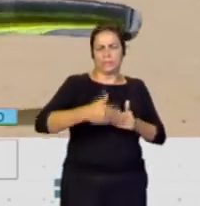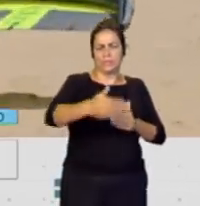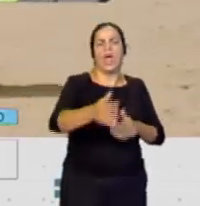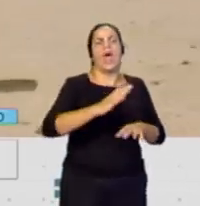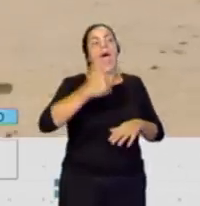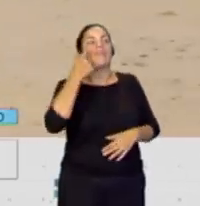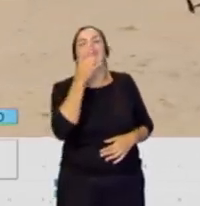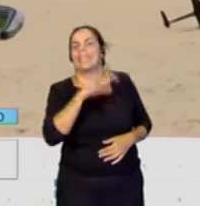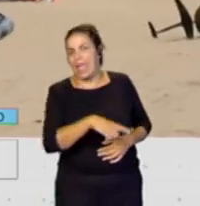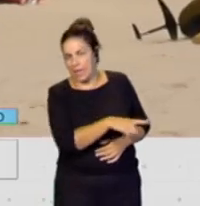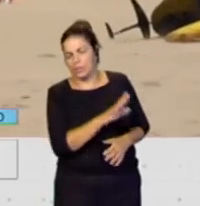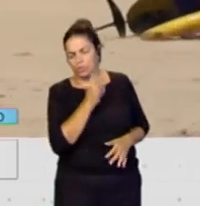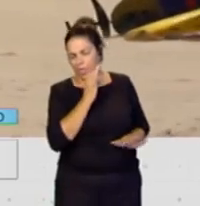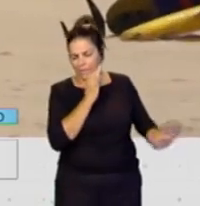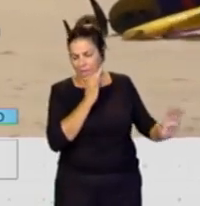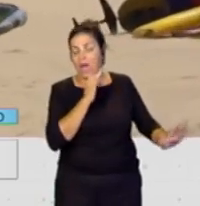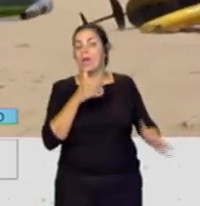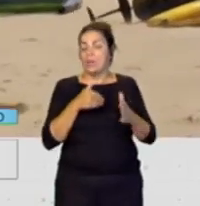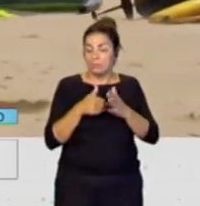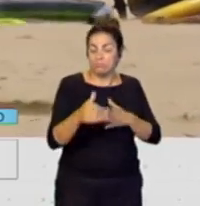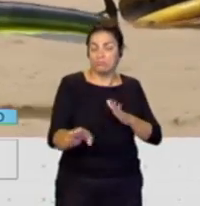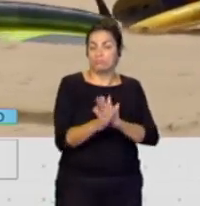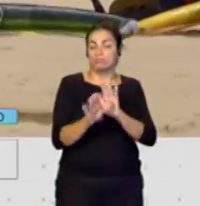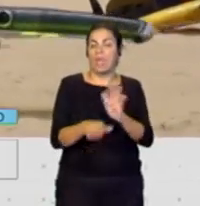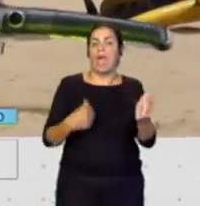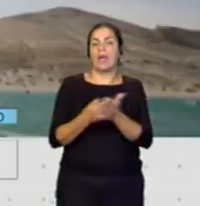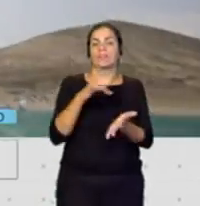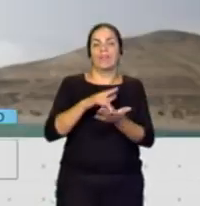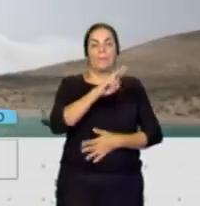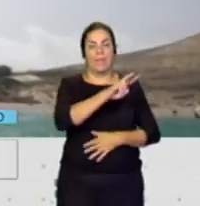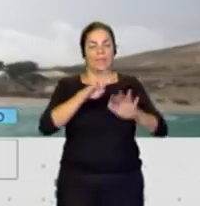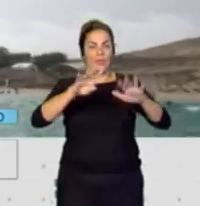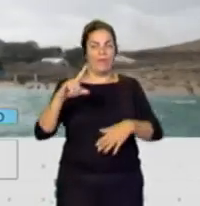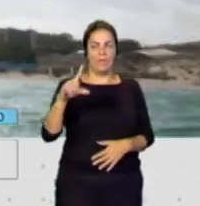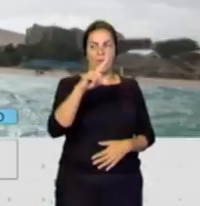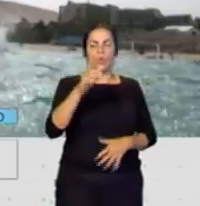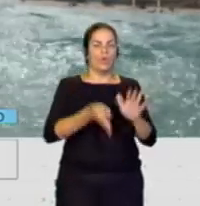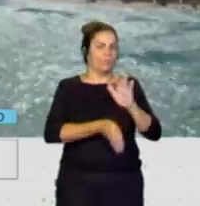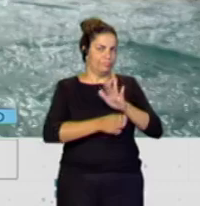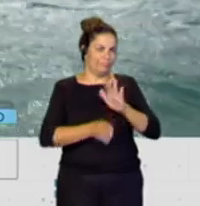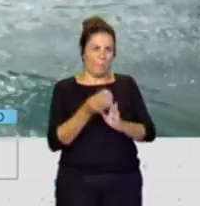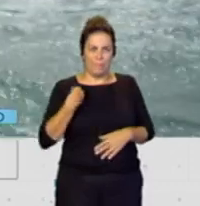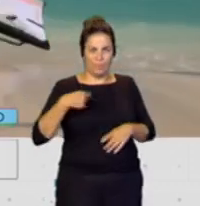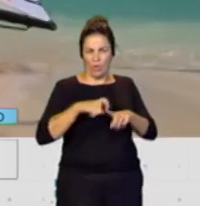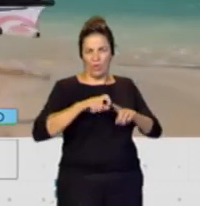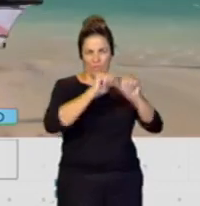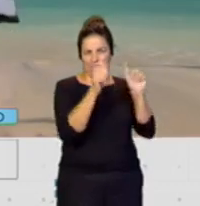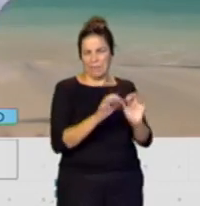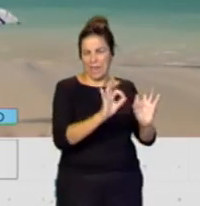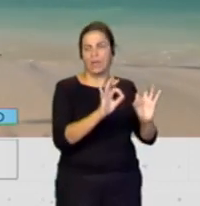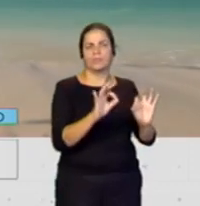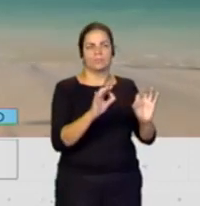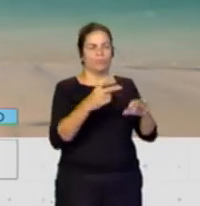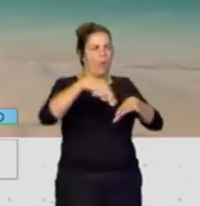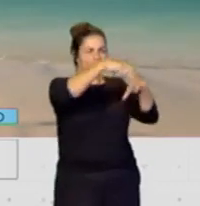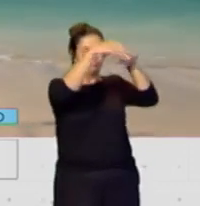será. Y seguiremos hasta el 29 de julio con esta disciplina, con el ballet, con los trucos que son increíbles de ver de